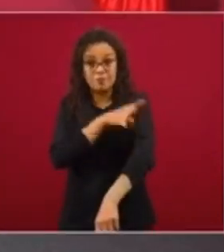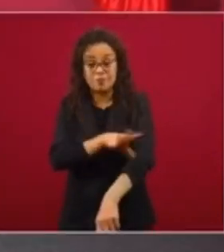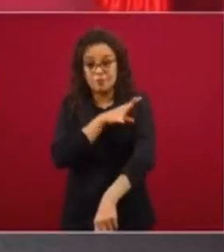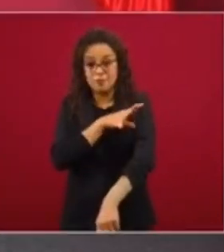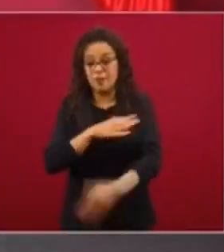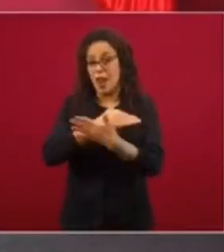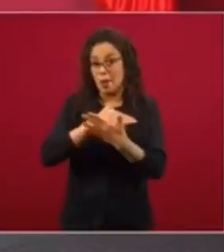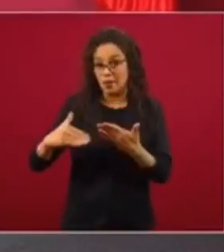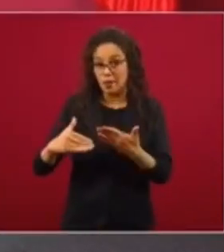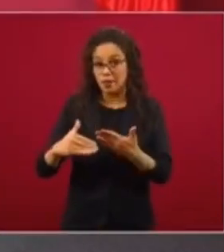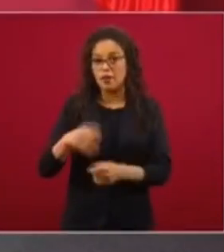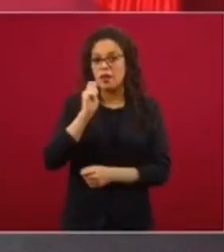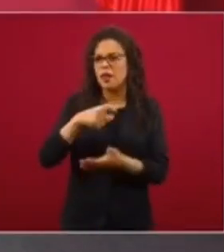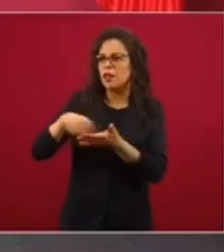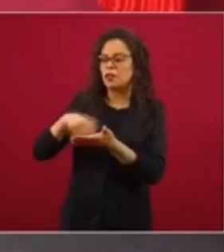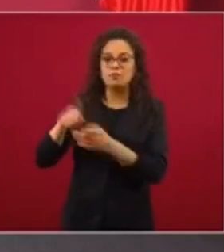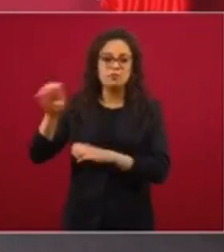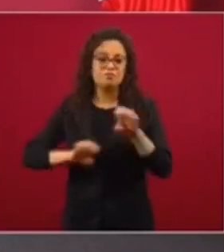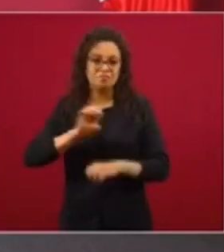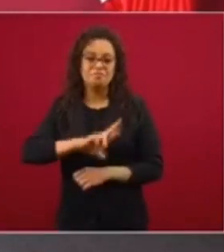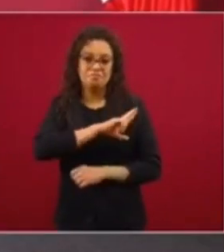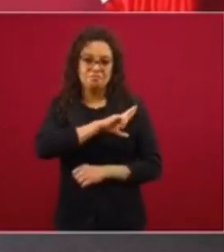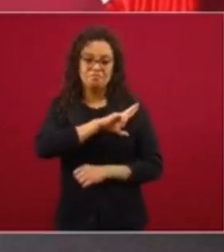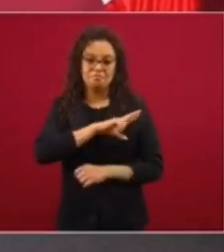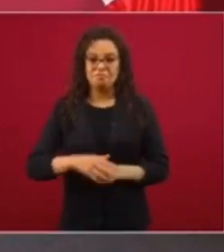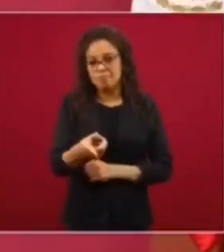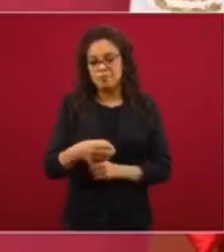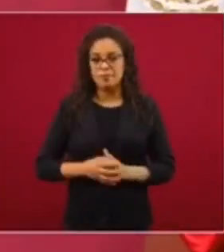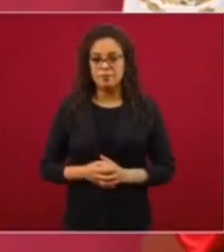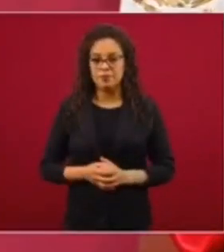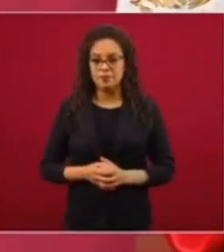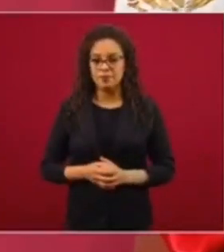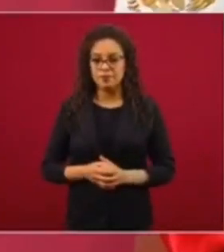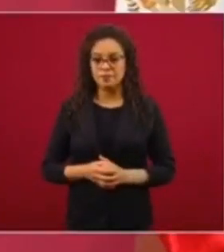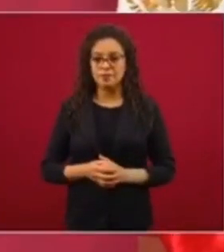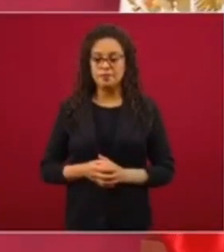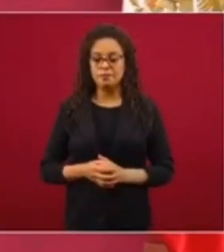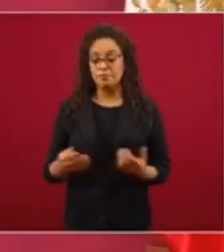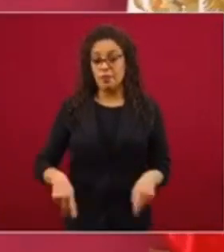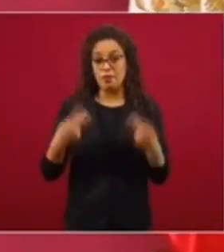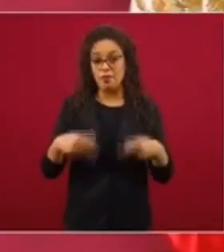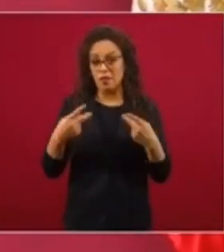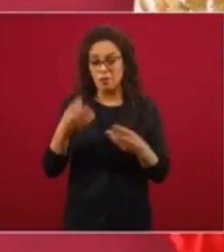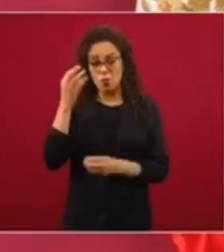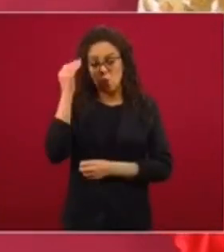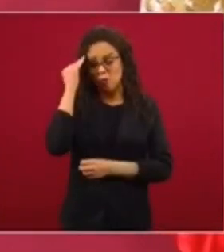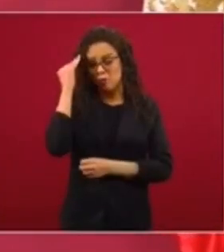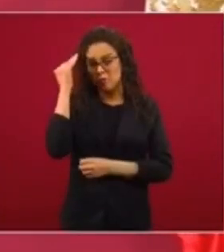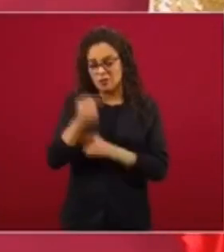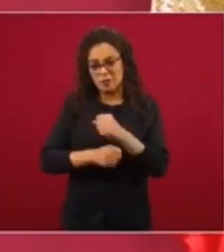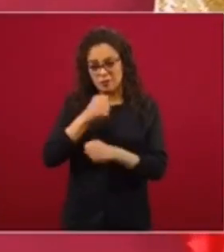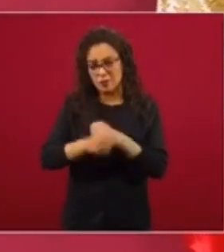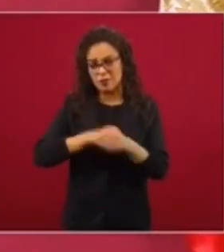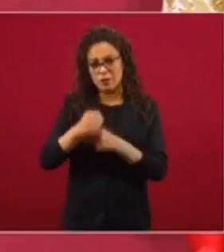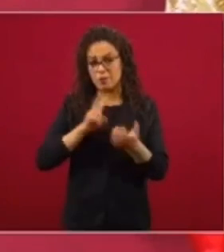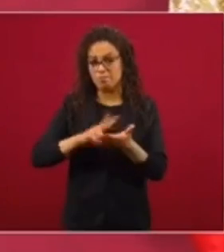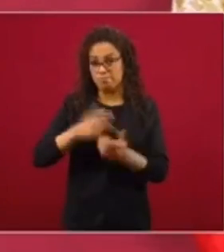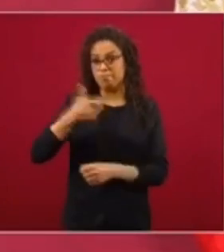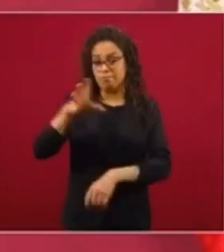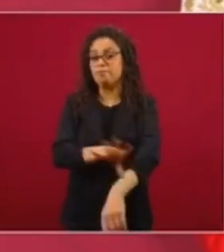compra a particulares, empresas, las mayorías de ellas extranjeras. Y vendieron durante mucho tiempo la energía eléctrica cara.